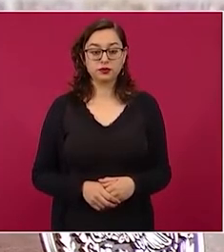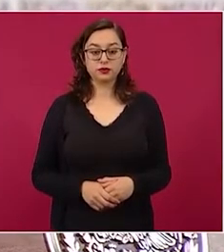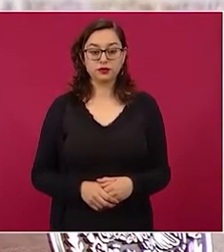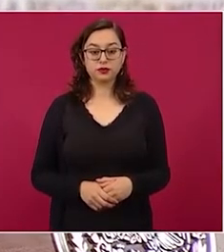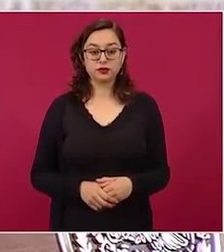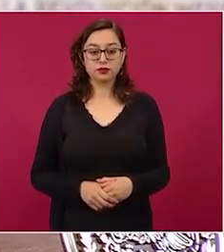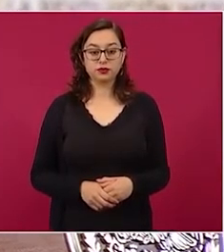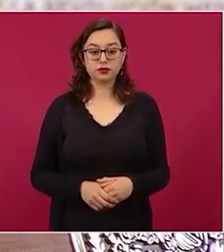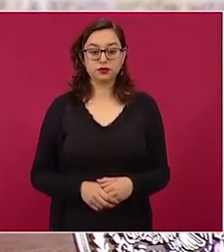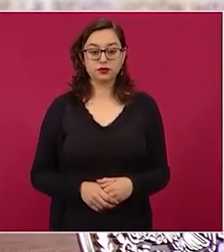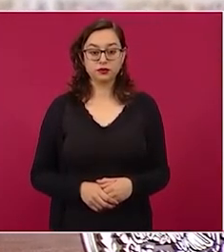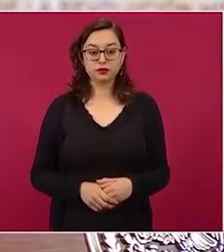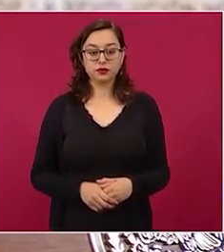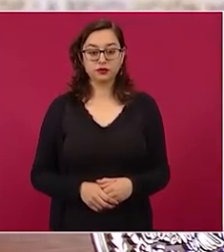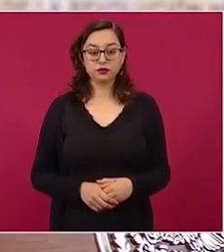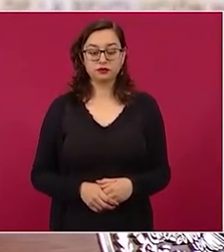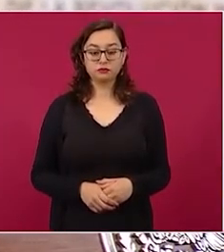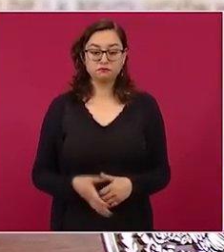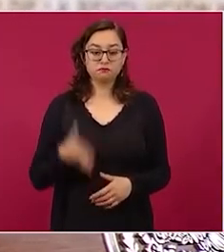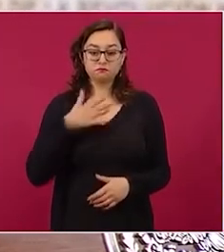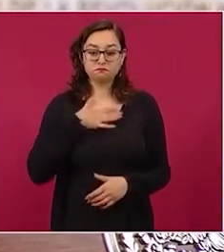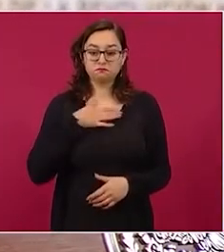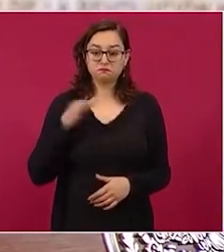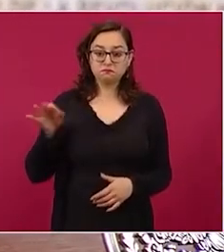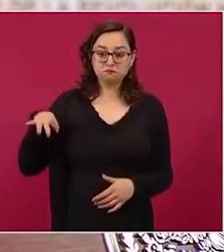Podrán decir lo que quieran,